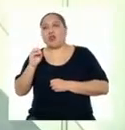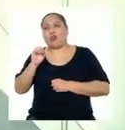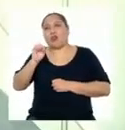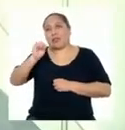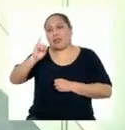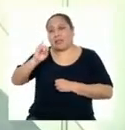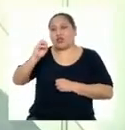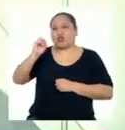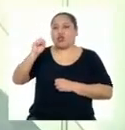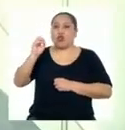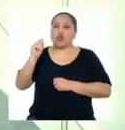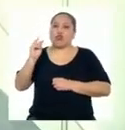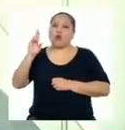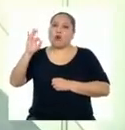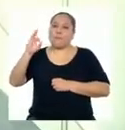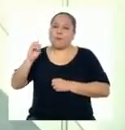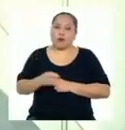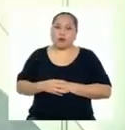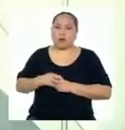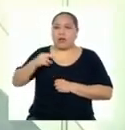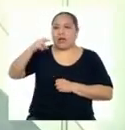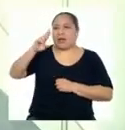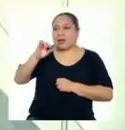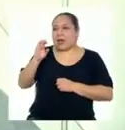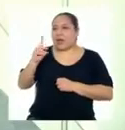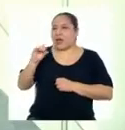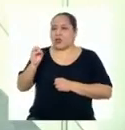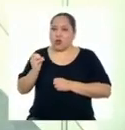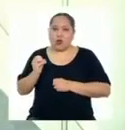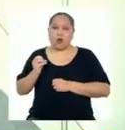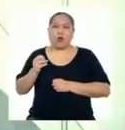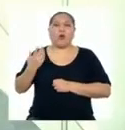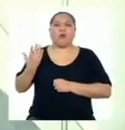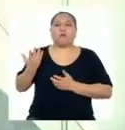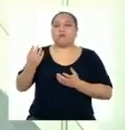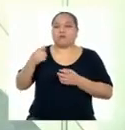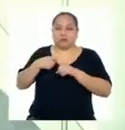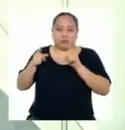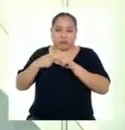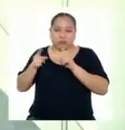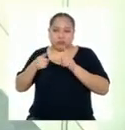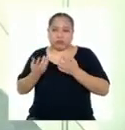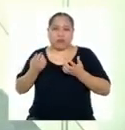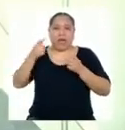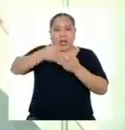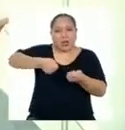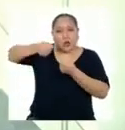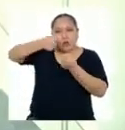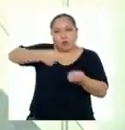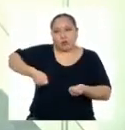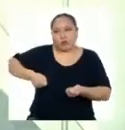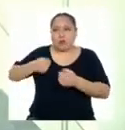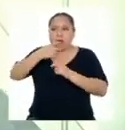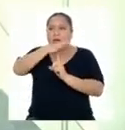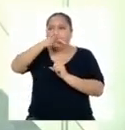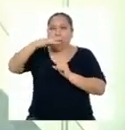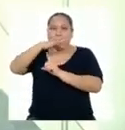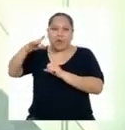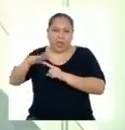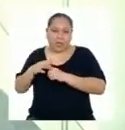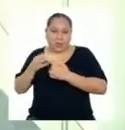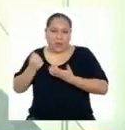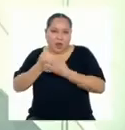energía eléctrica en la salud Industria, agricultura, ambiente Para el bienestar de las personas Y